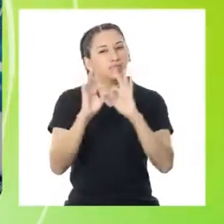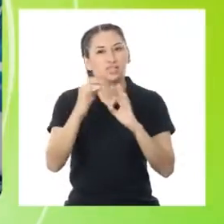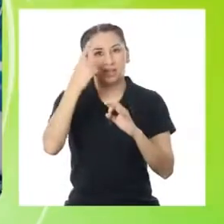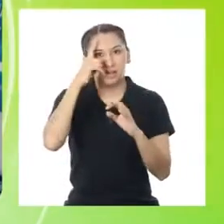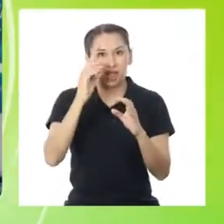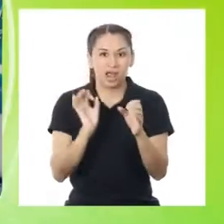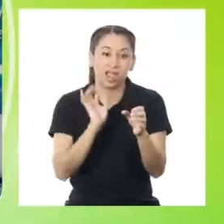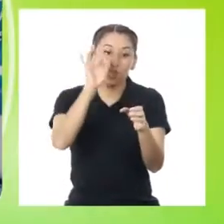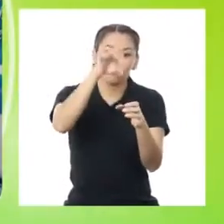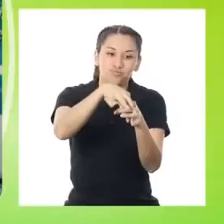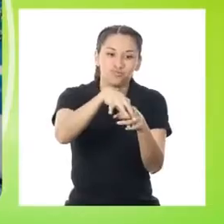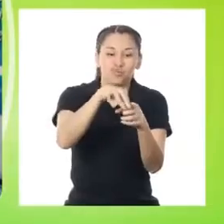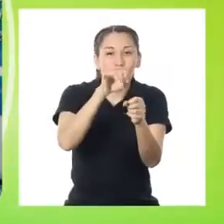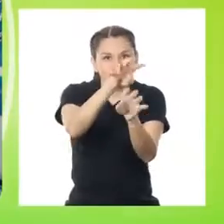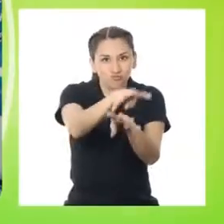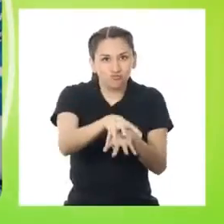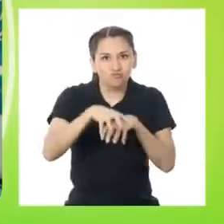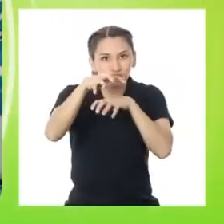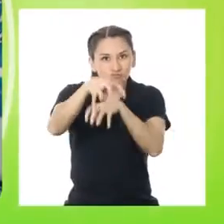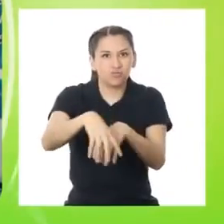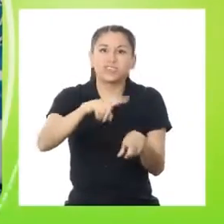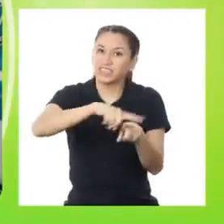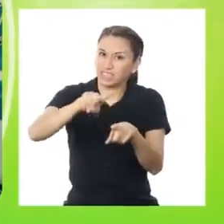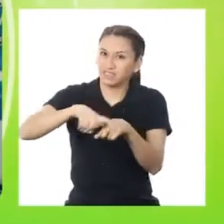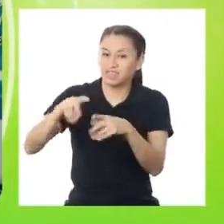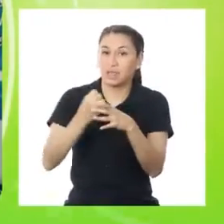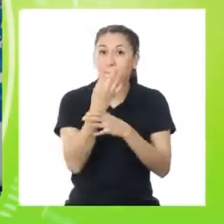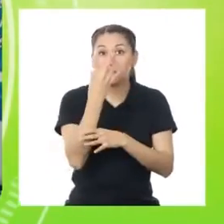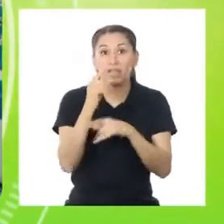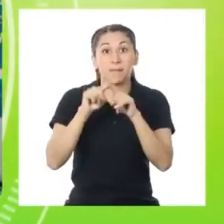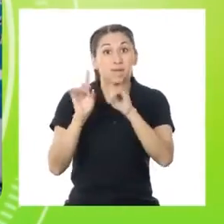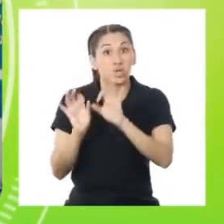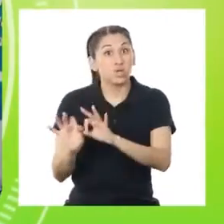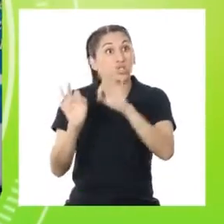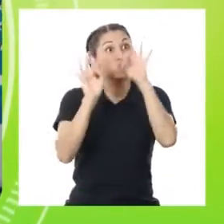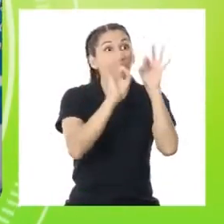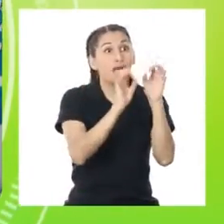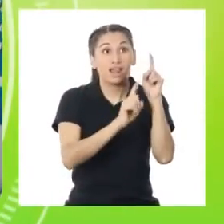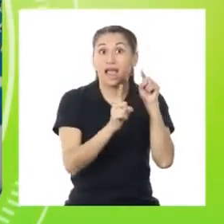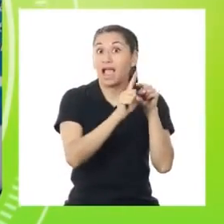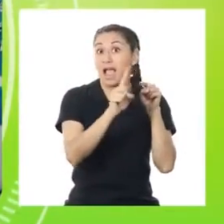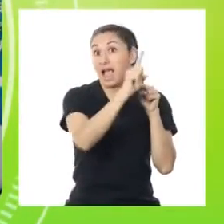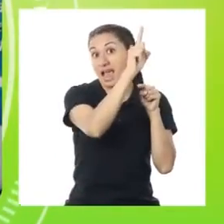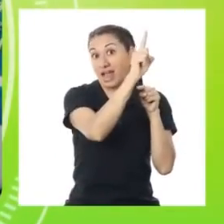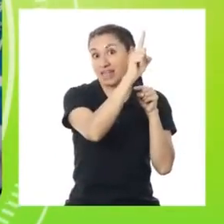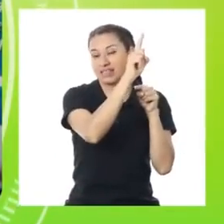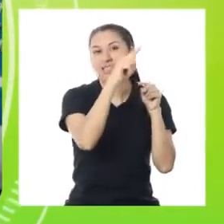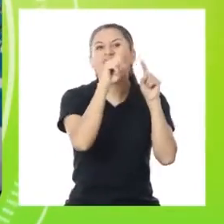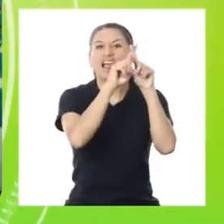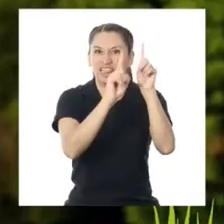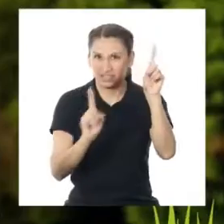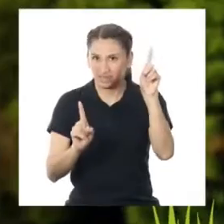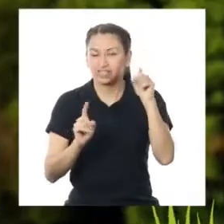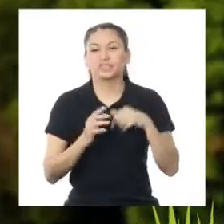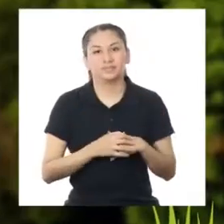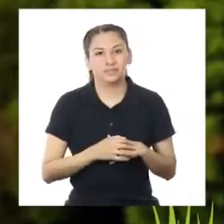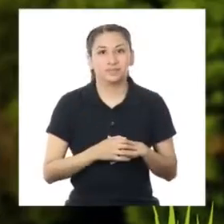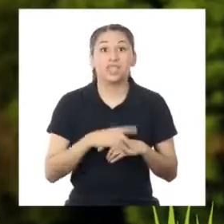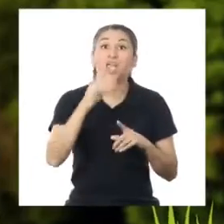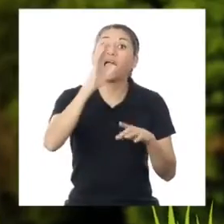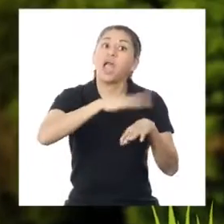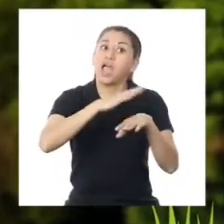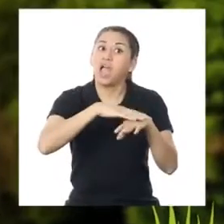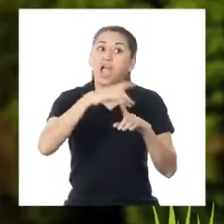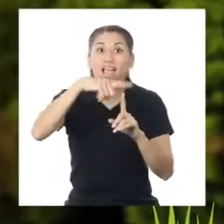cultivar diversas plantas, pero no las mismas en que en la selva alta. ¡Tichi!